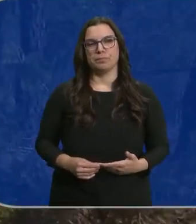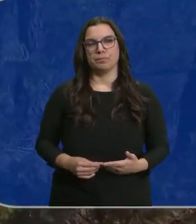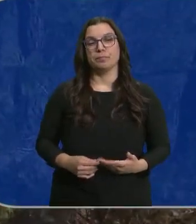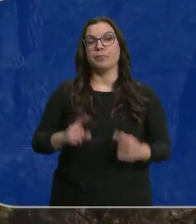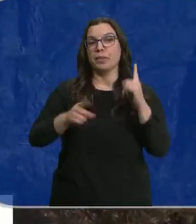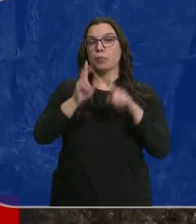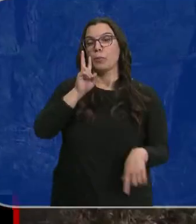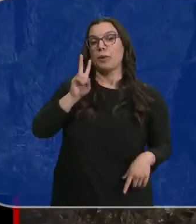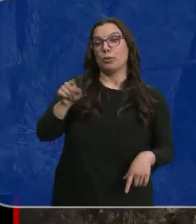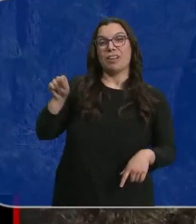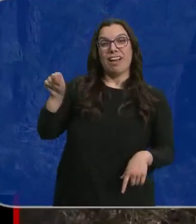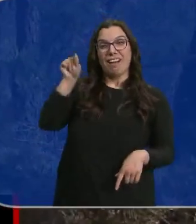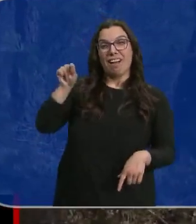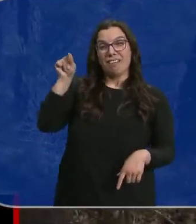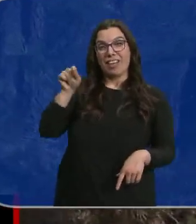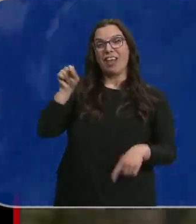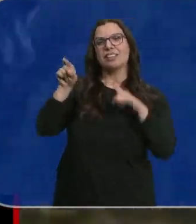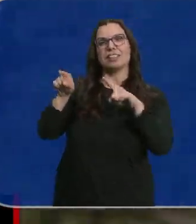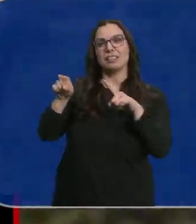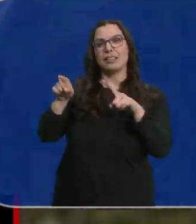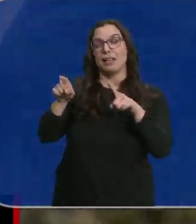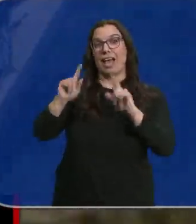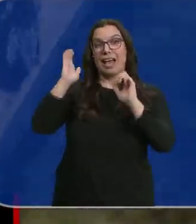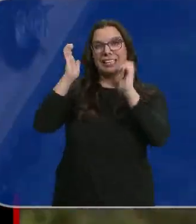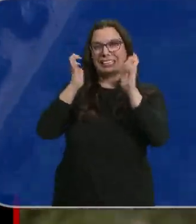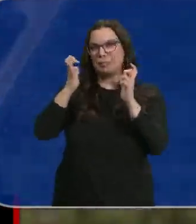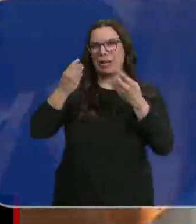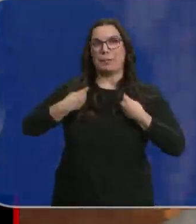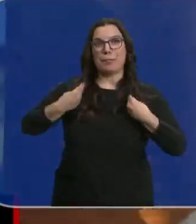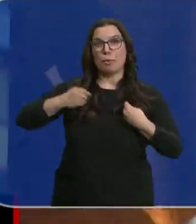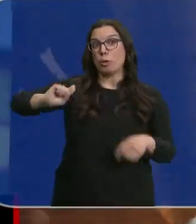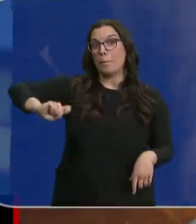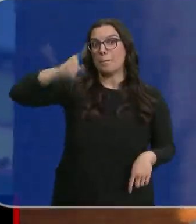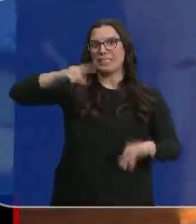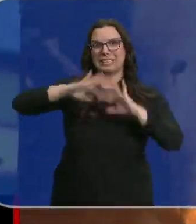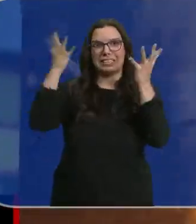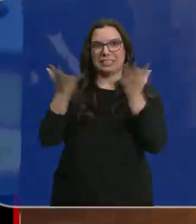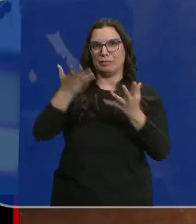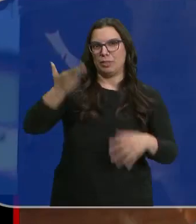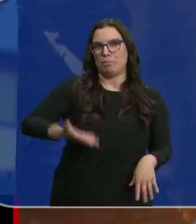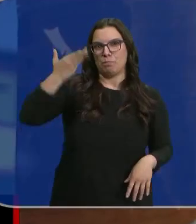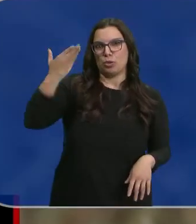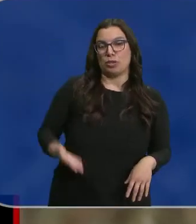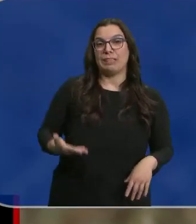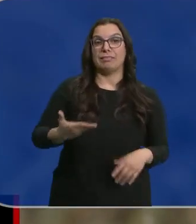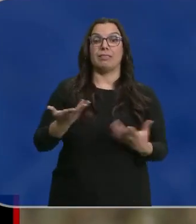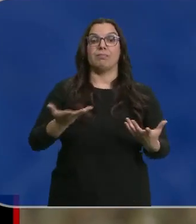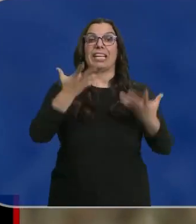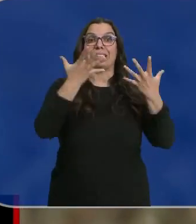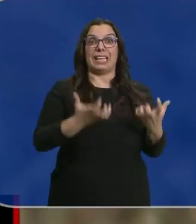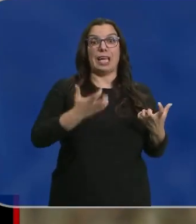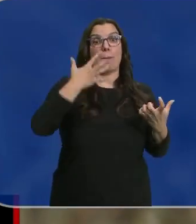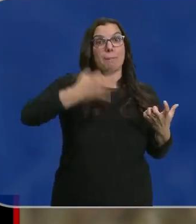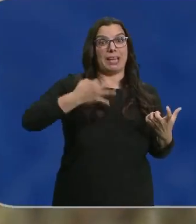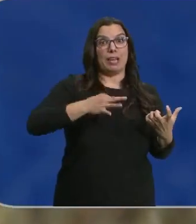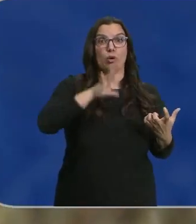Les mostraremos por qué las abejas son los seres vivos más importantes del planeta. La sequía las está amenazando. Hay menos flores y las que